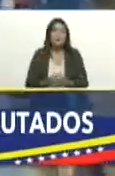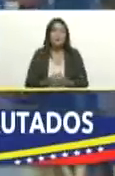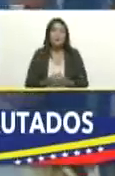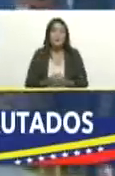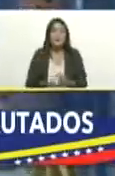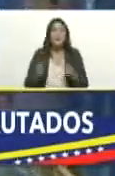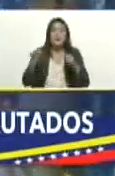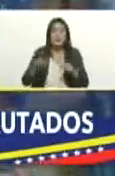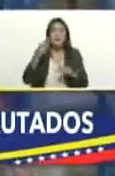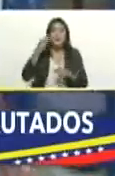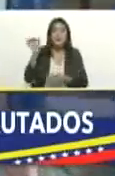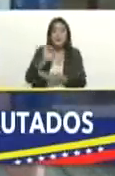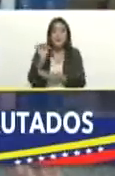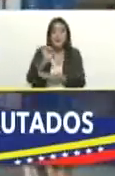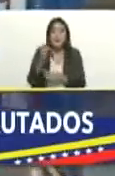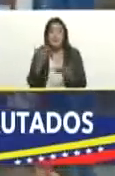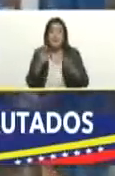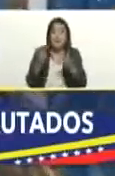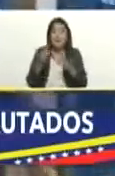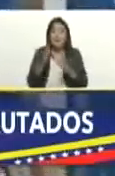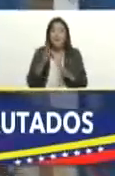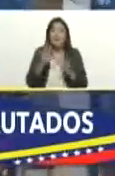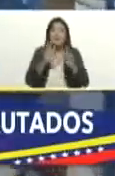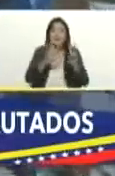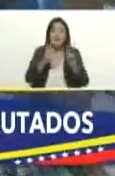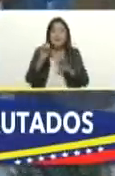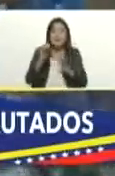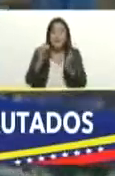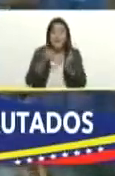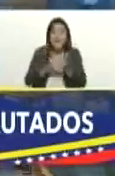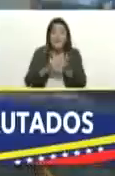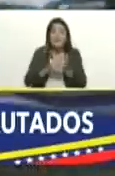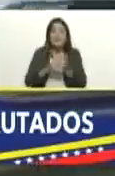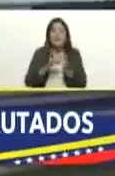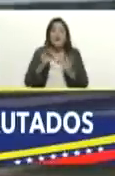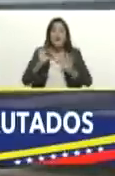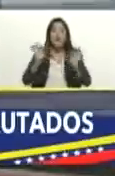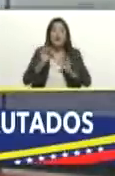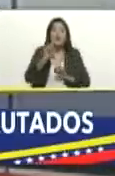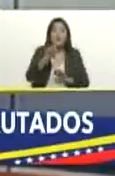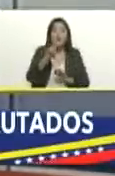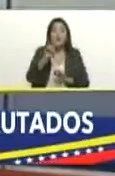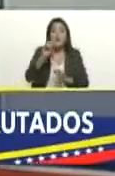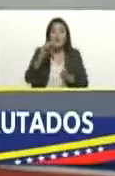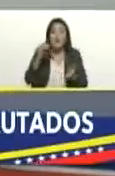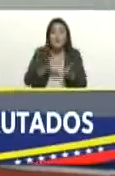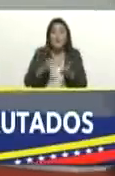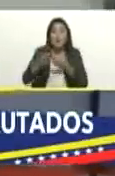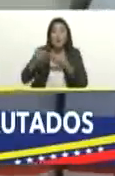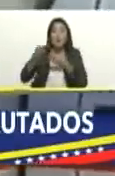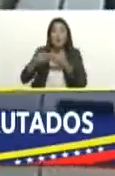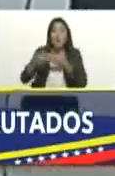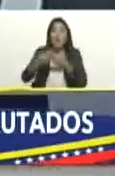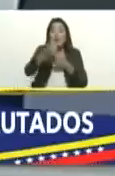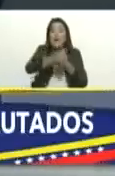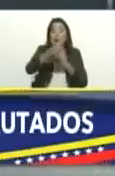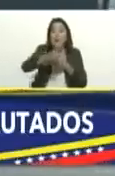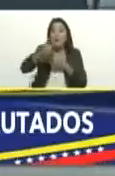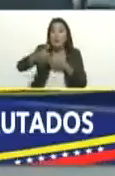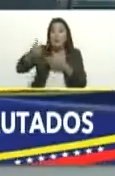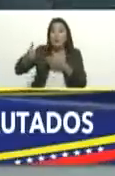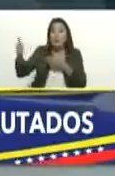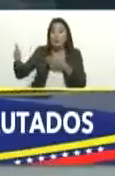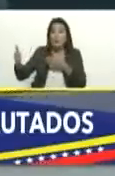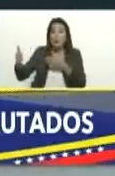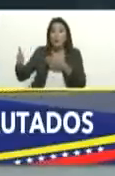camiones oscilan entre un valor de 70 mil y 120 mil dólares en el mercado convencional por ahí podemos ir sacando la cuenta de esa que usted